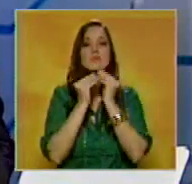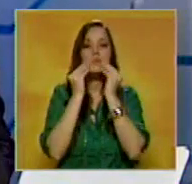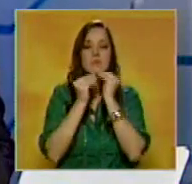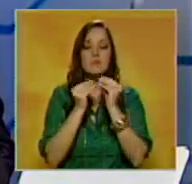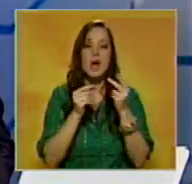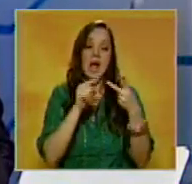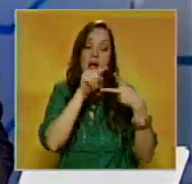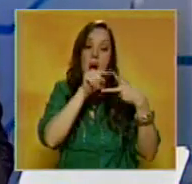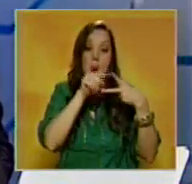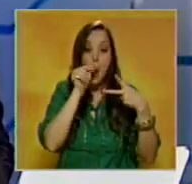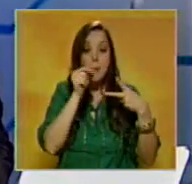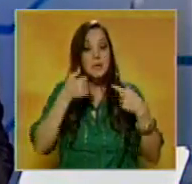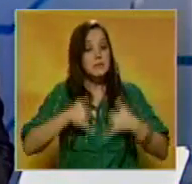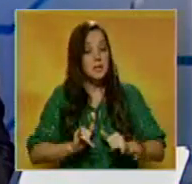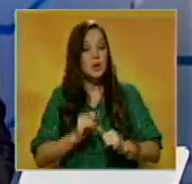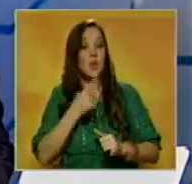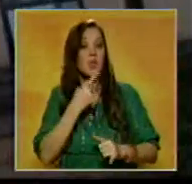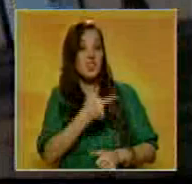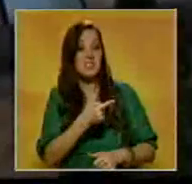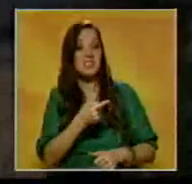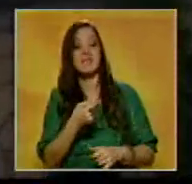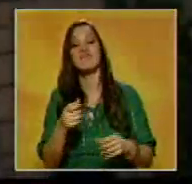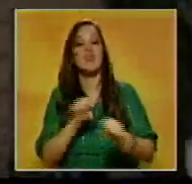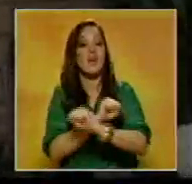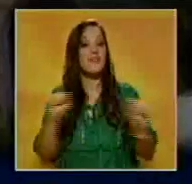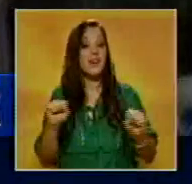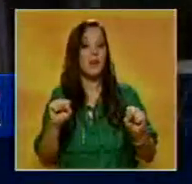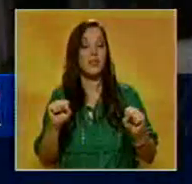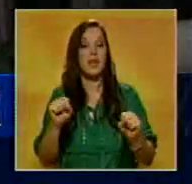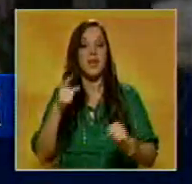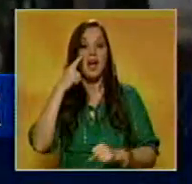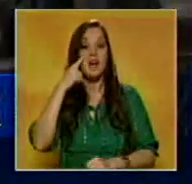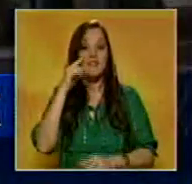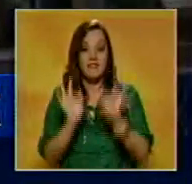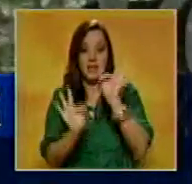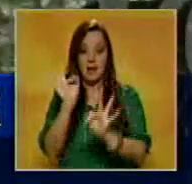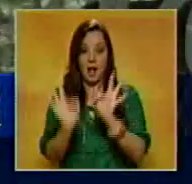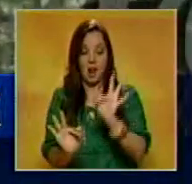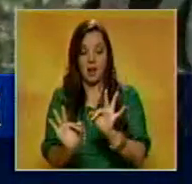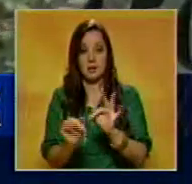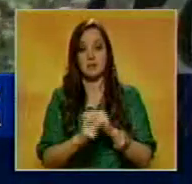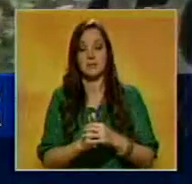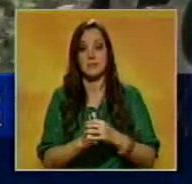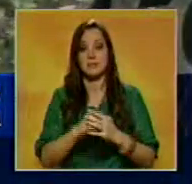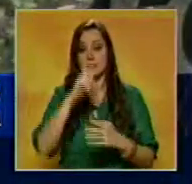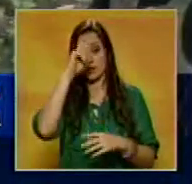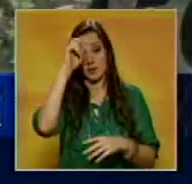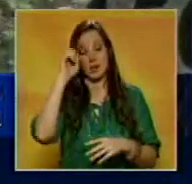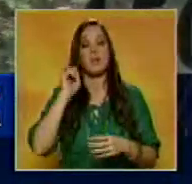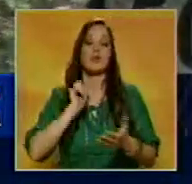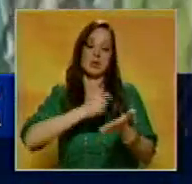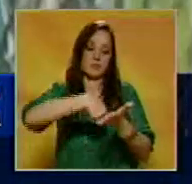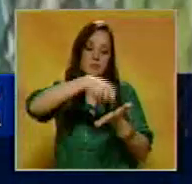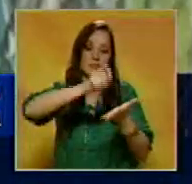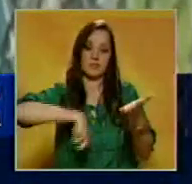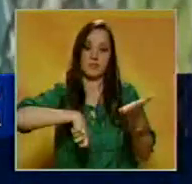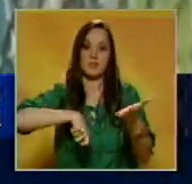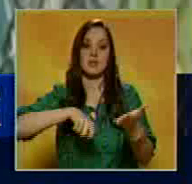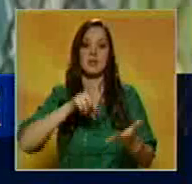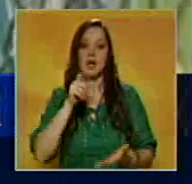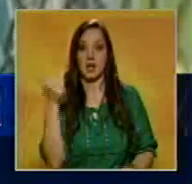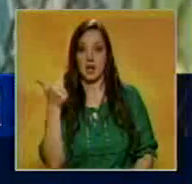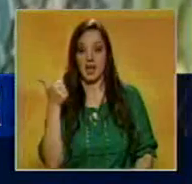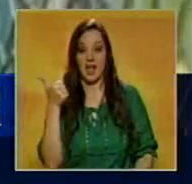presuntamente incurrir en fraude fiscal. El EFT Marketing Esportivo, firma vinculada a Luis Claudio Lula da Silva,